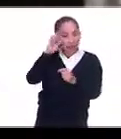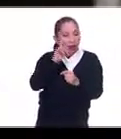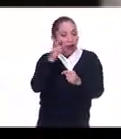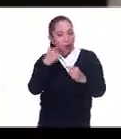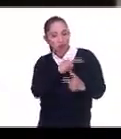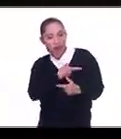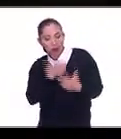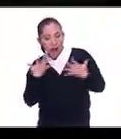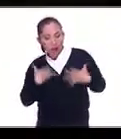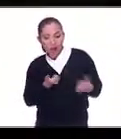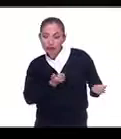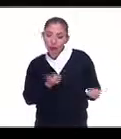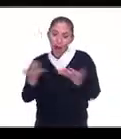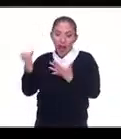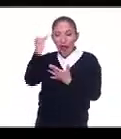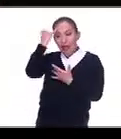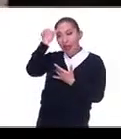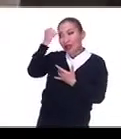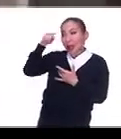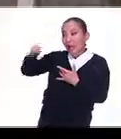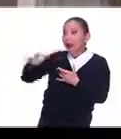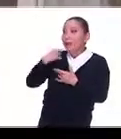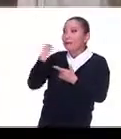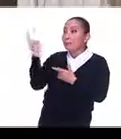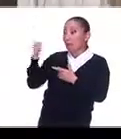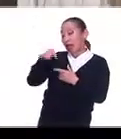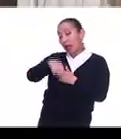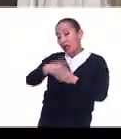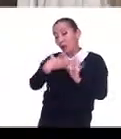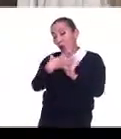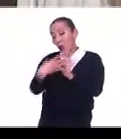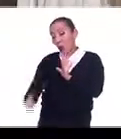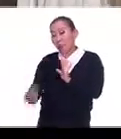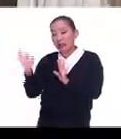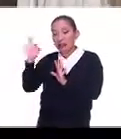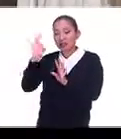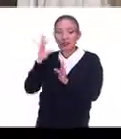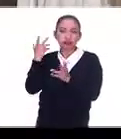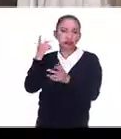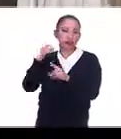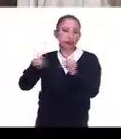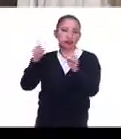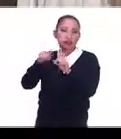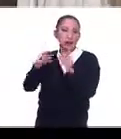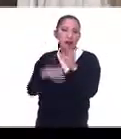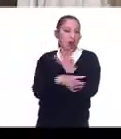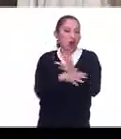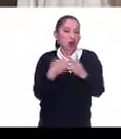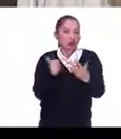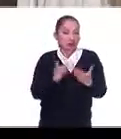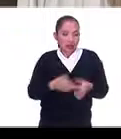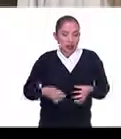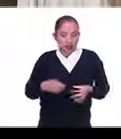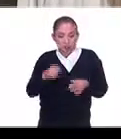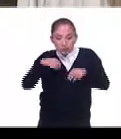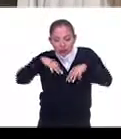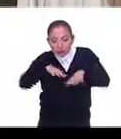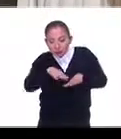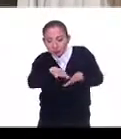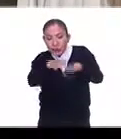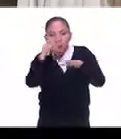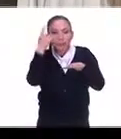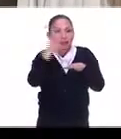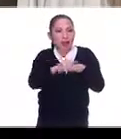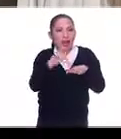blusa, se la llevó a la India, allá la mandó a hacer, quizás le metió una cosita en corte confección para que